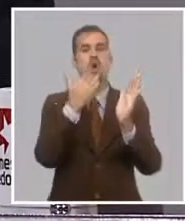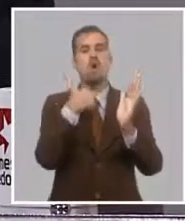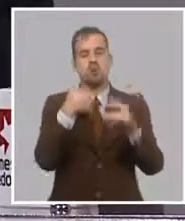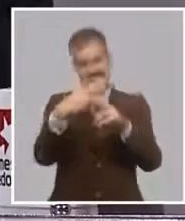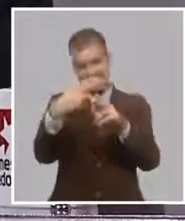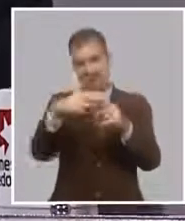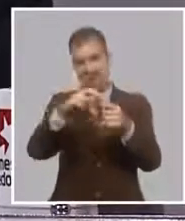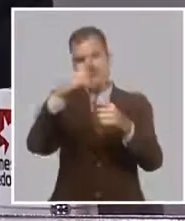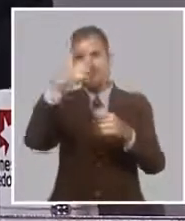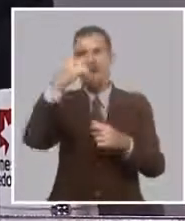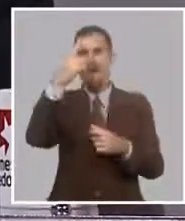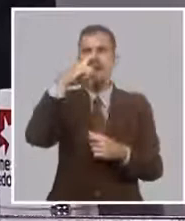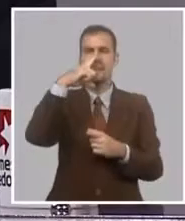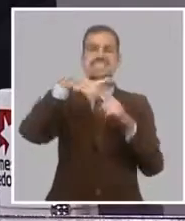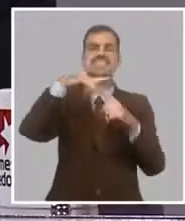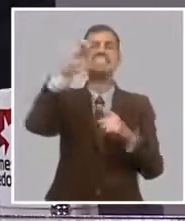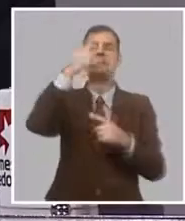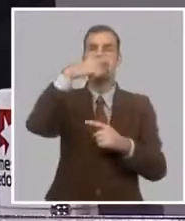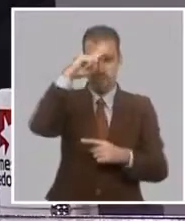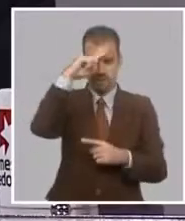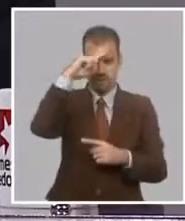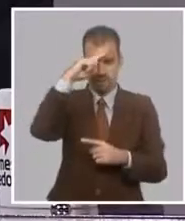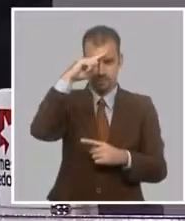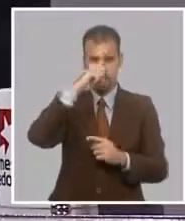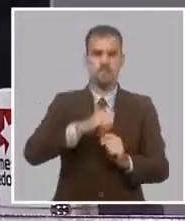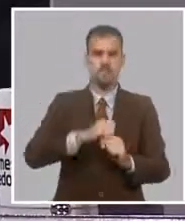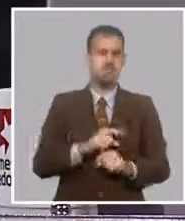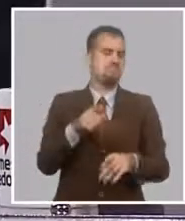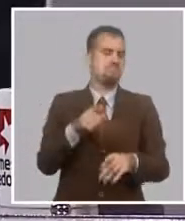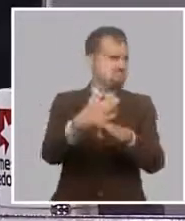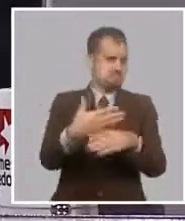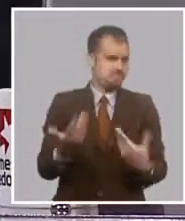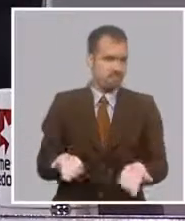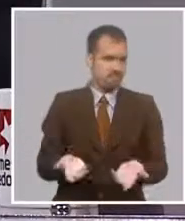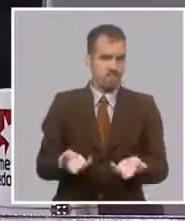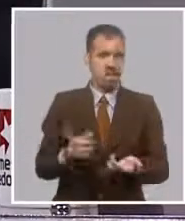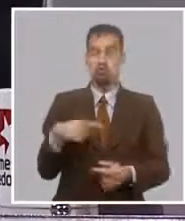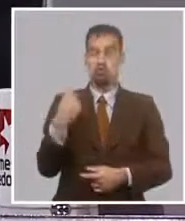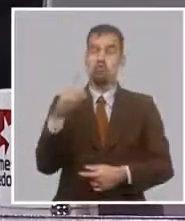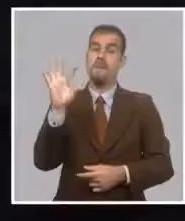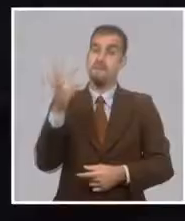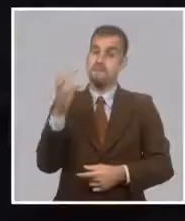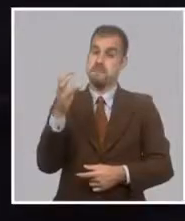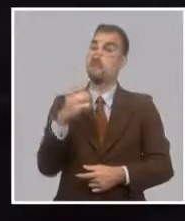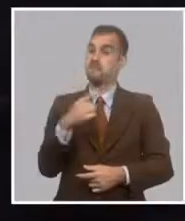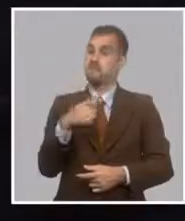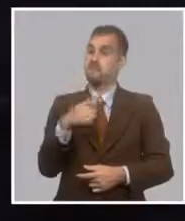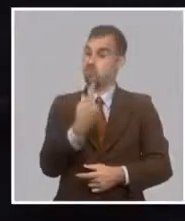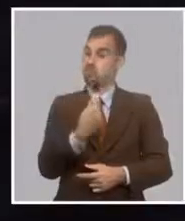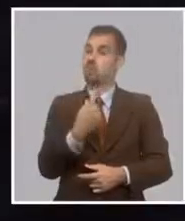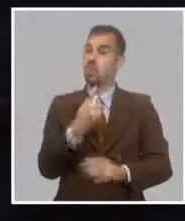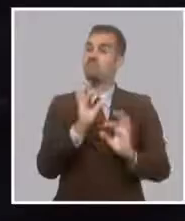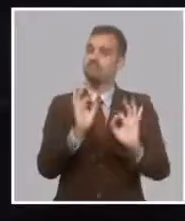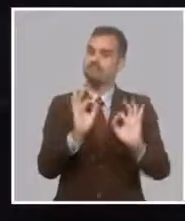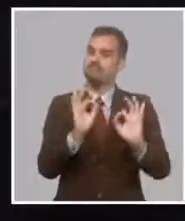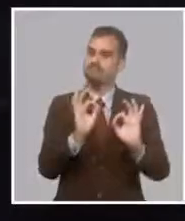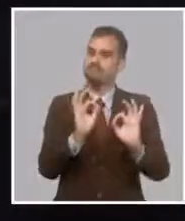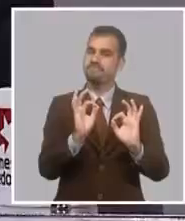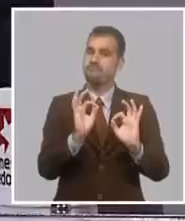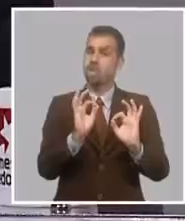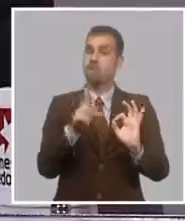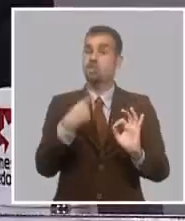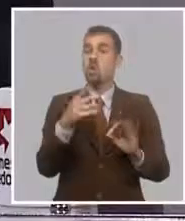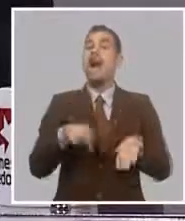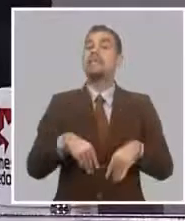aquí hay una primera definición, y es que los bancos van a asumir más riesgo con estos financiamientos. O sea, los bancos tienen que